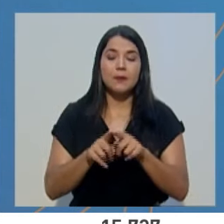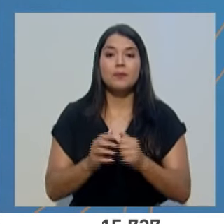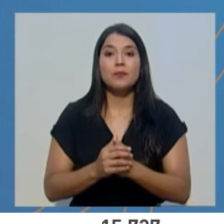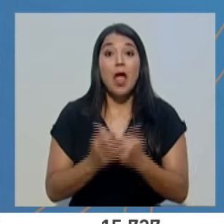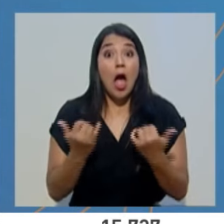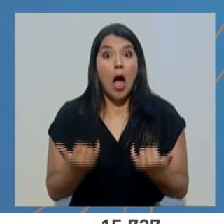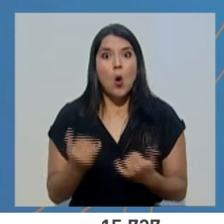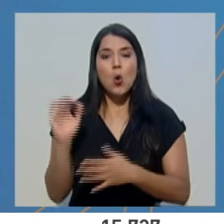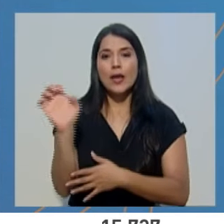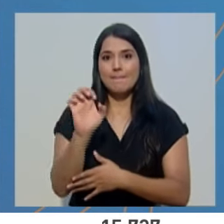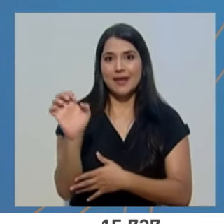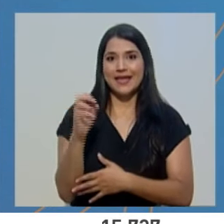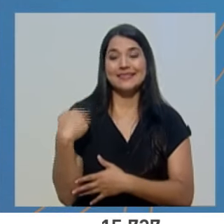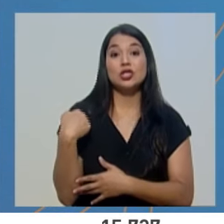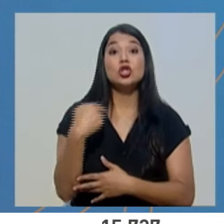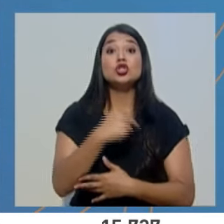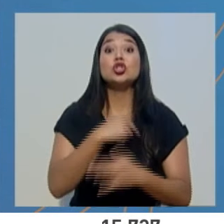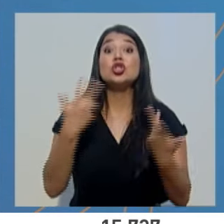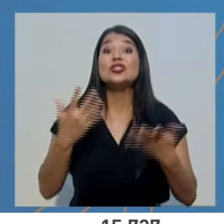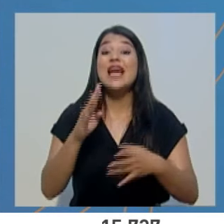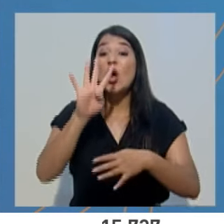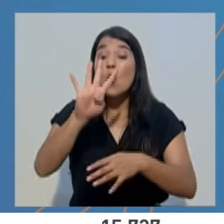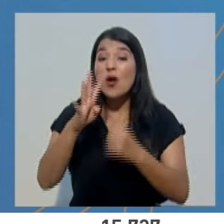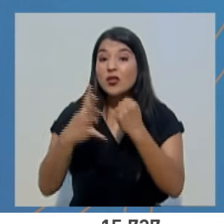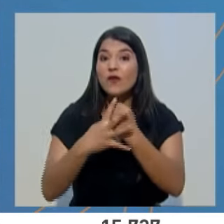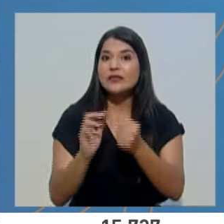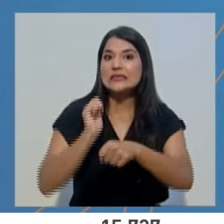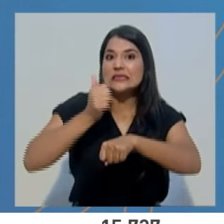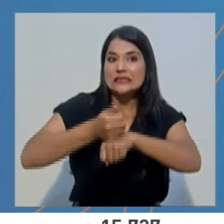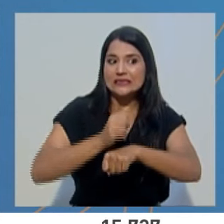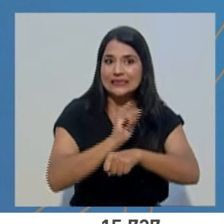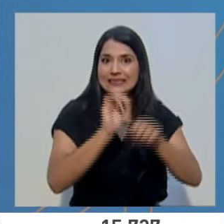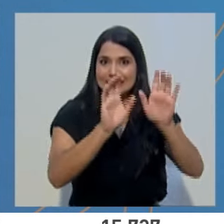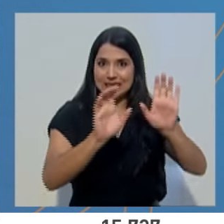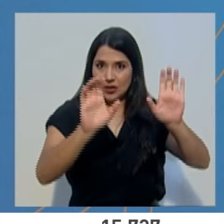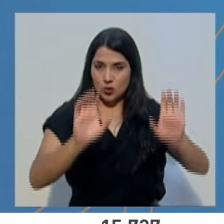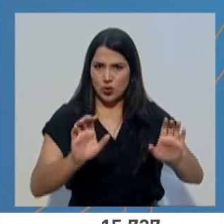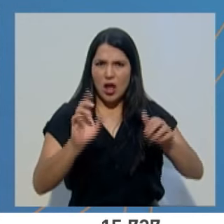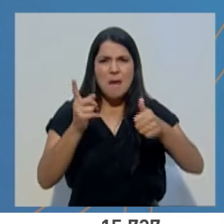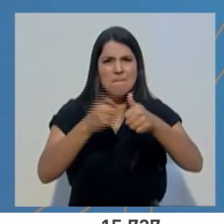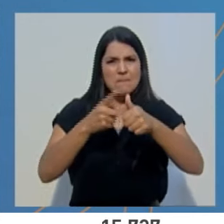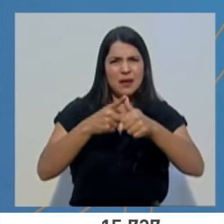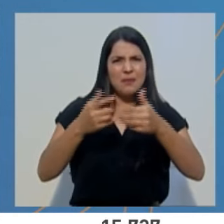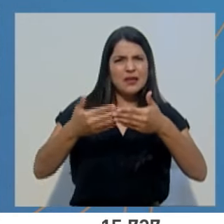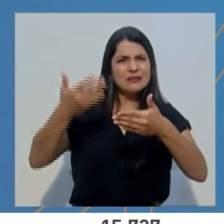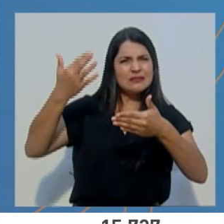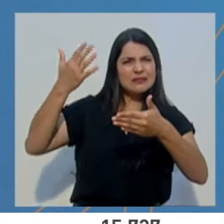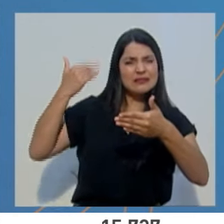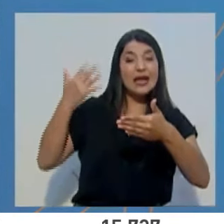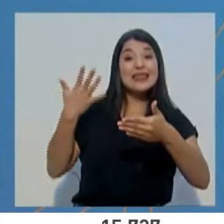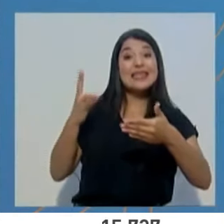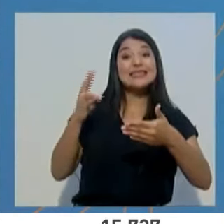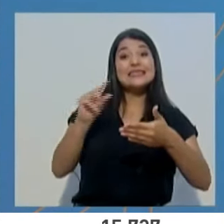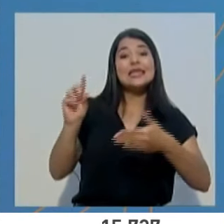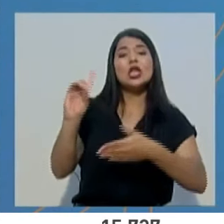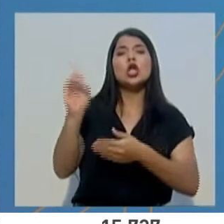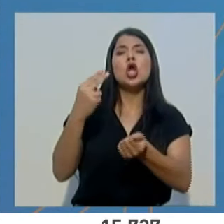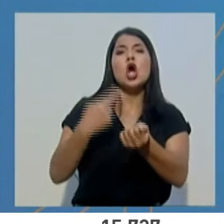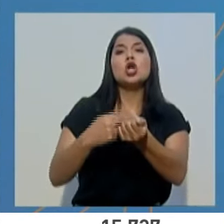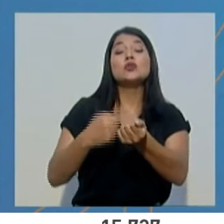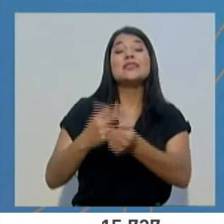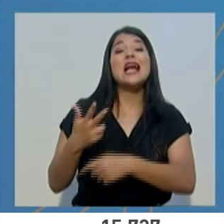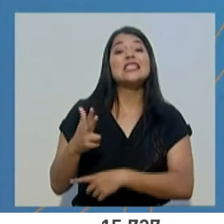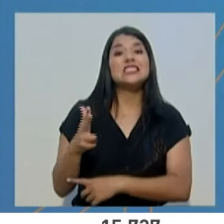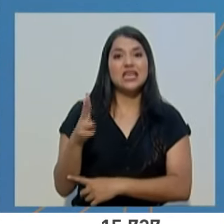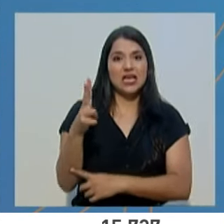hemos desplegado cuatro veces estas unidades. El primero, desde hace 17 semanas en el Hospital de los